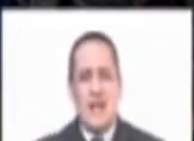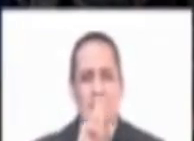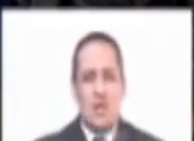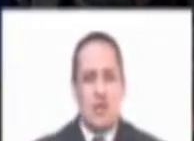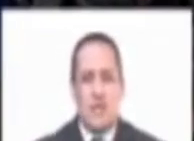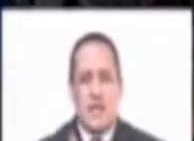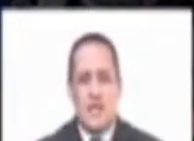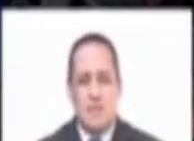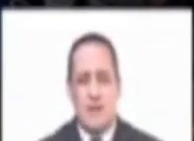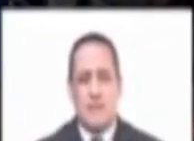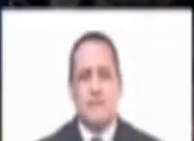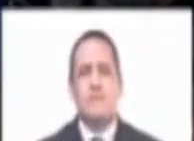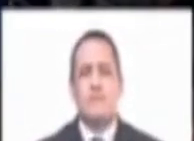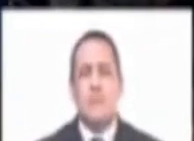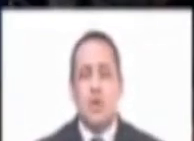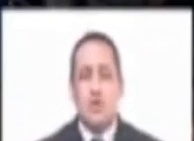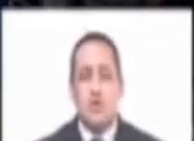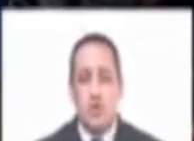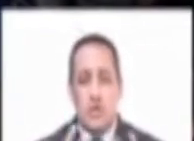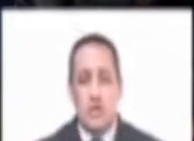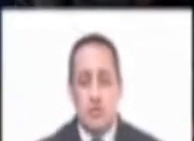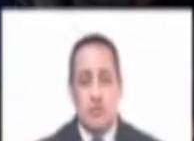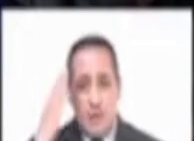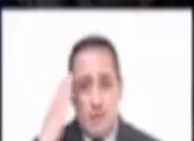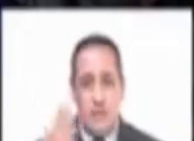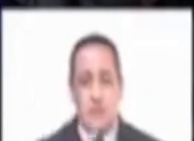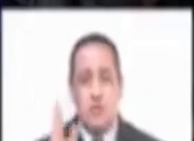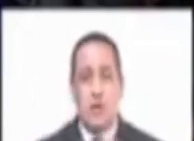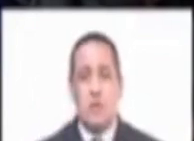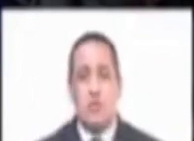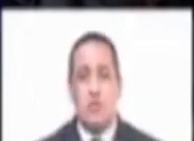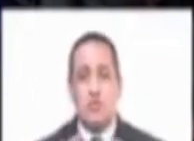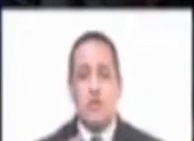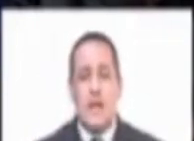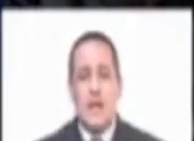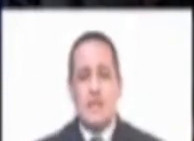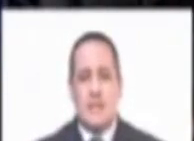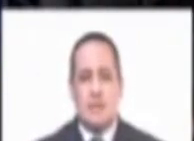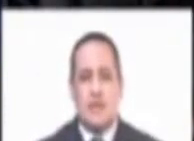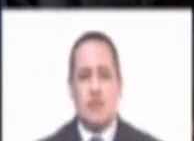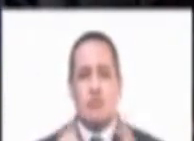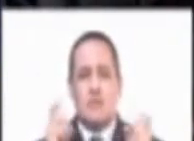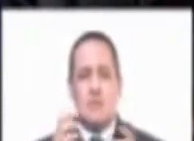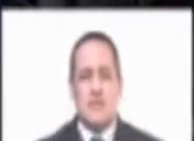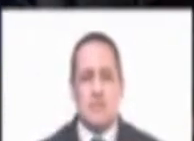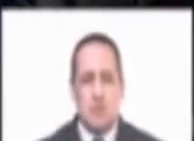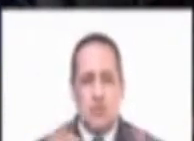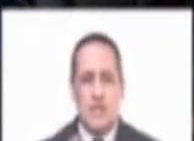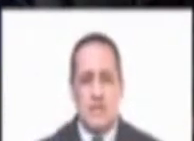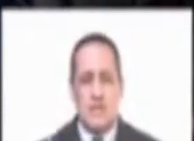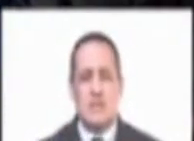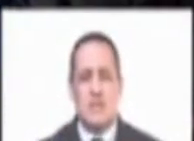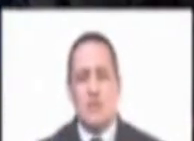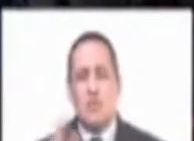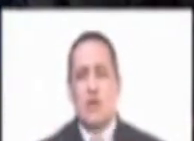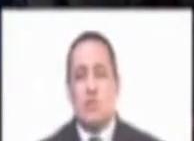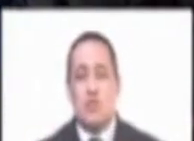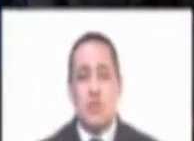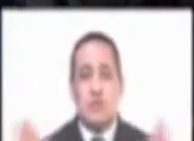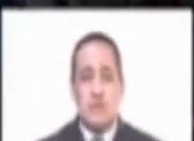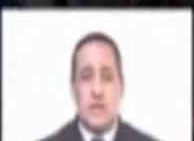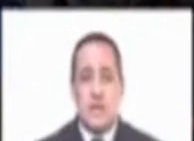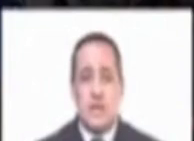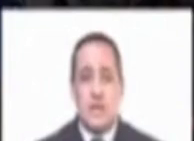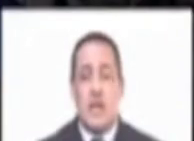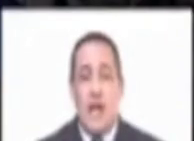Arequipa Una localidad de Arequipa Entonces yo quería saber si, porque usted incluso me menciona que hay temas más importantes Que cuando cierren el